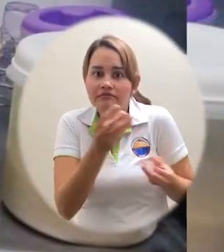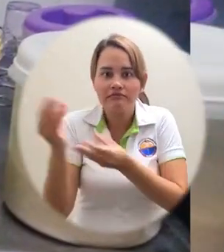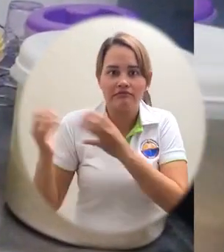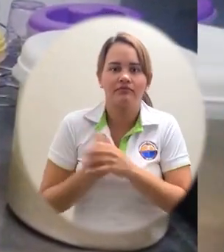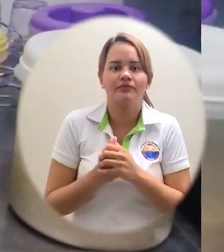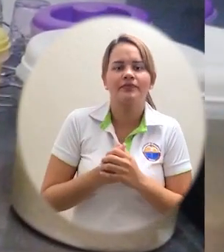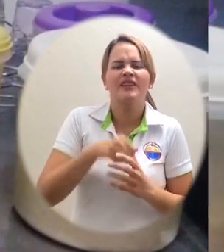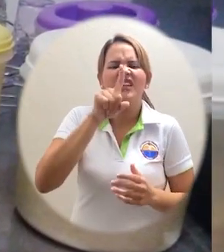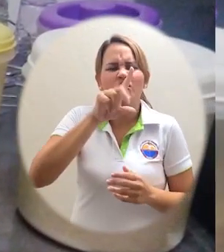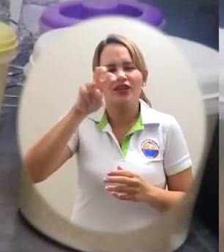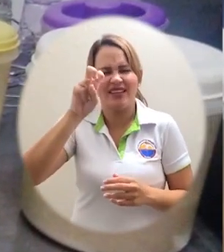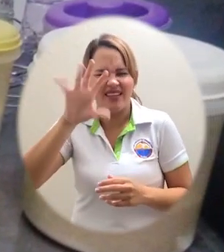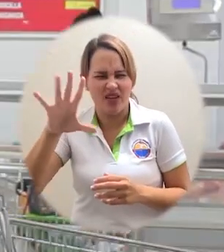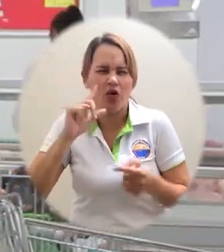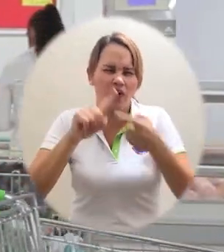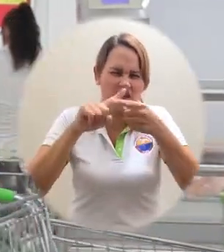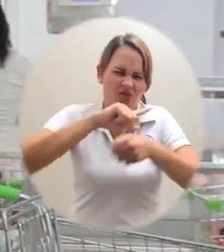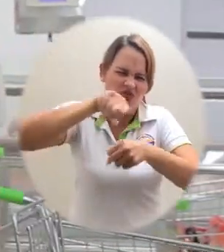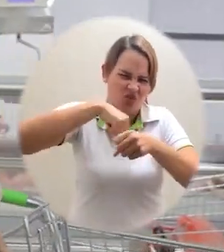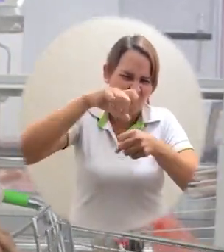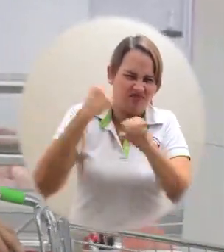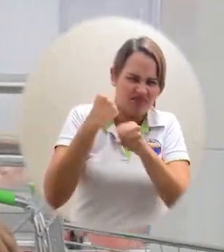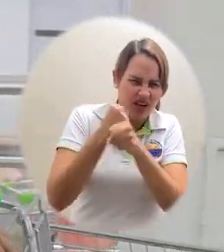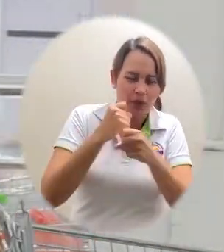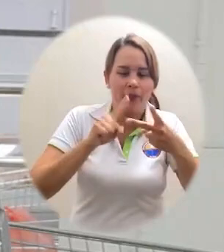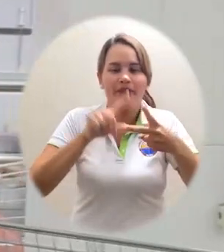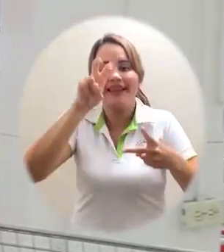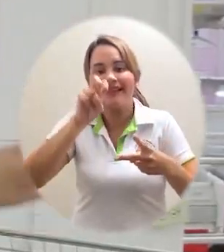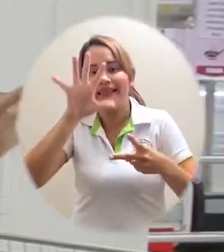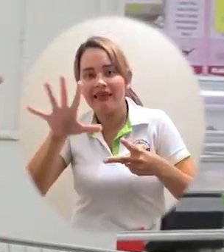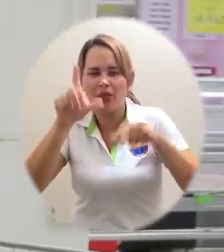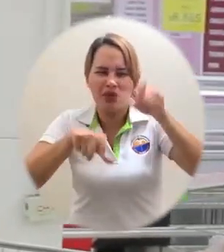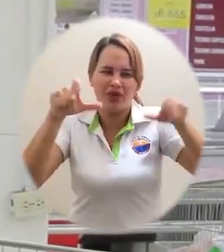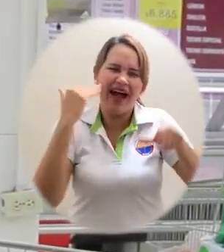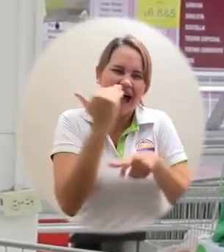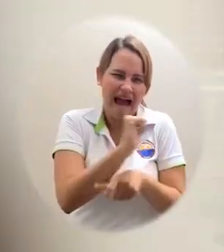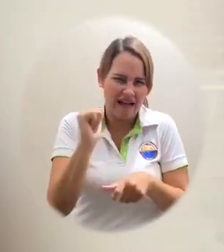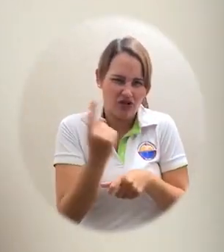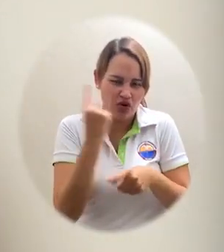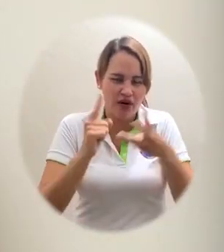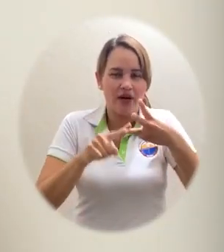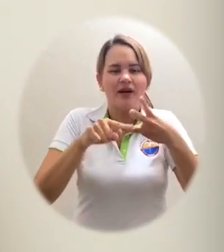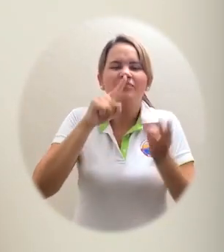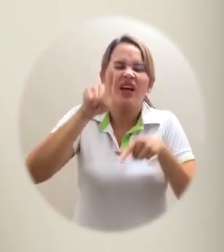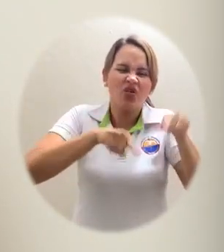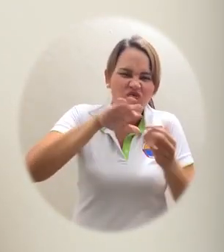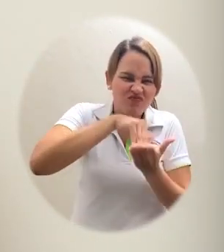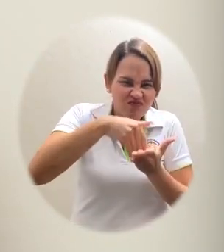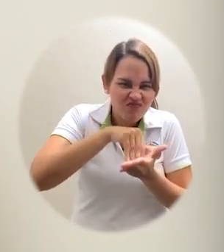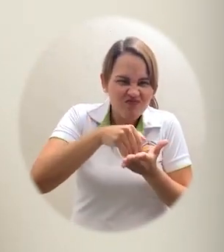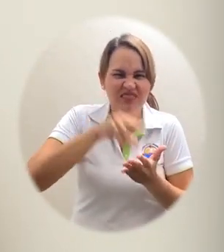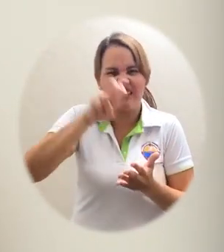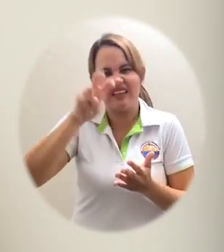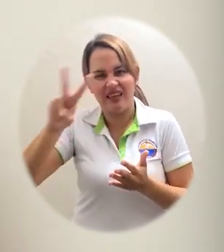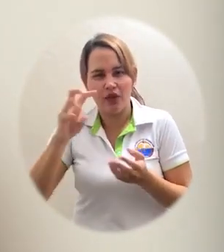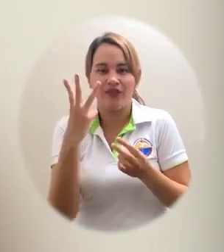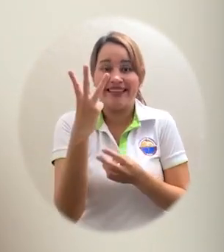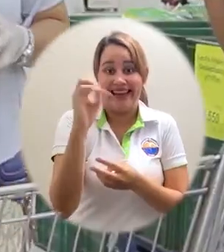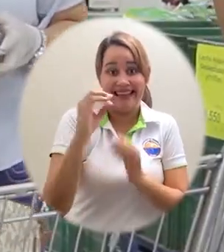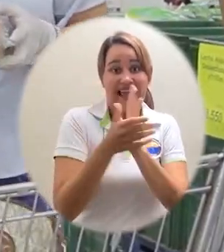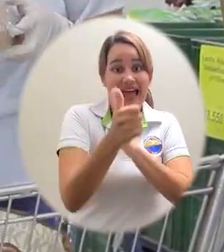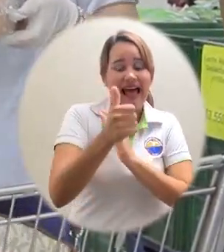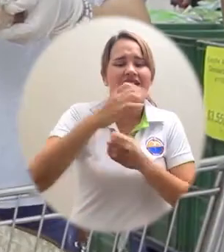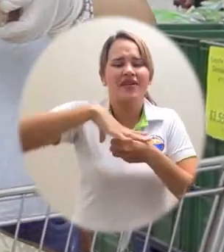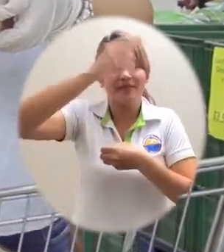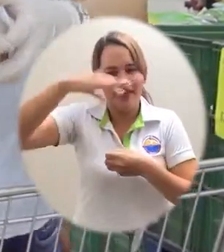estudiantes, 75 de ellos pertenecientes al programa de matrícula por trabajo, 72 son madre cabeza de hogar, 42